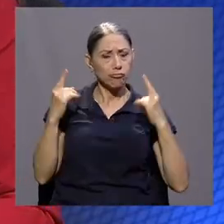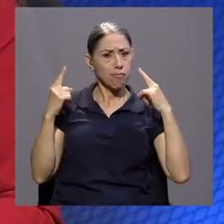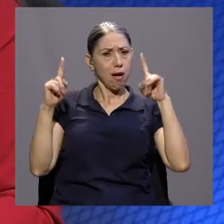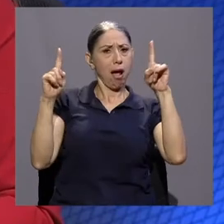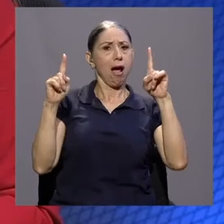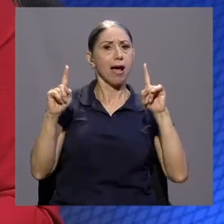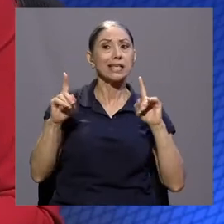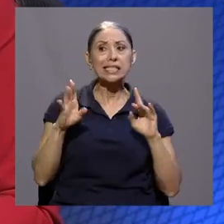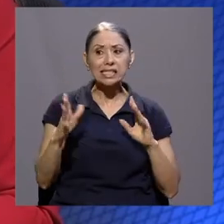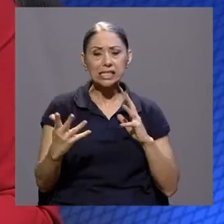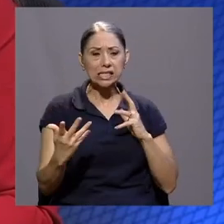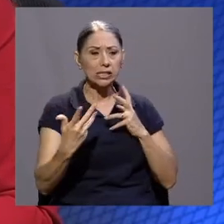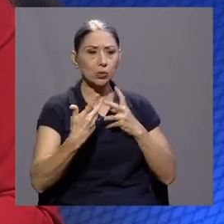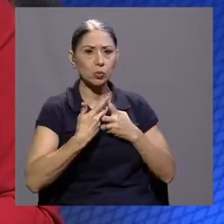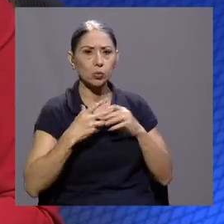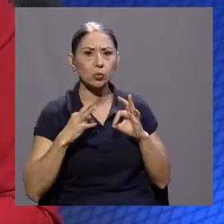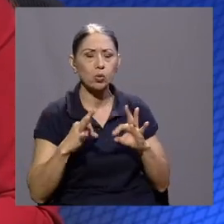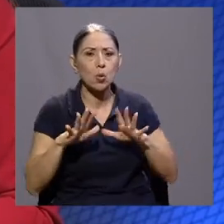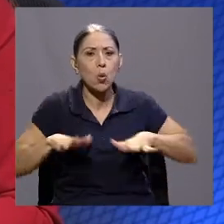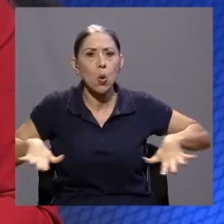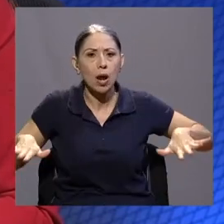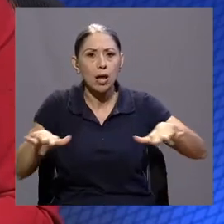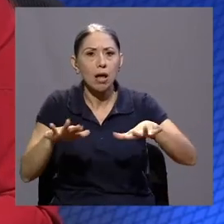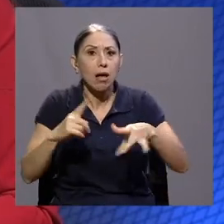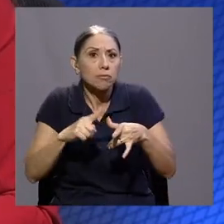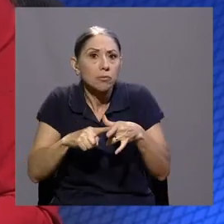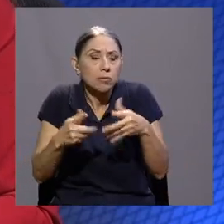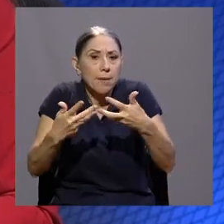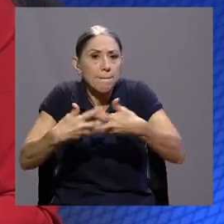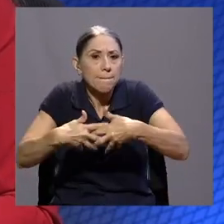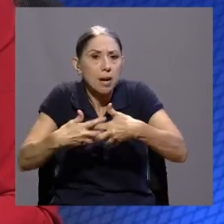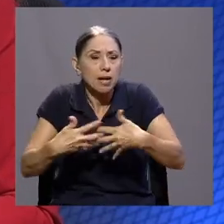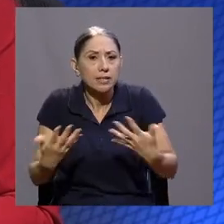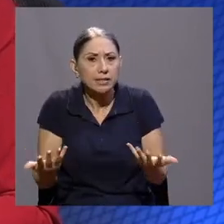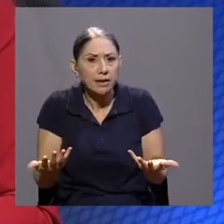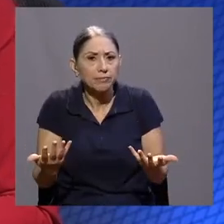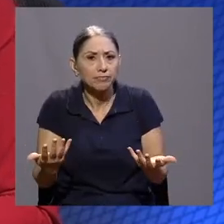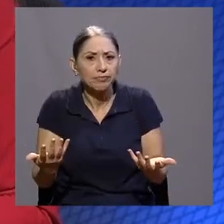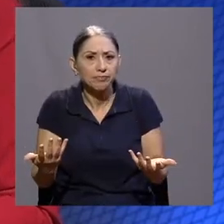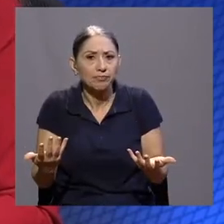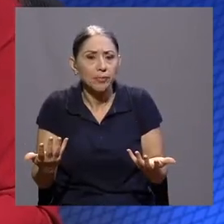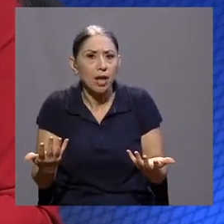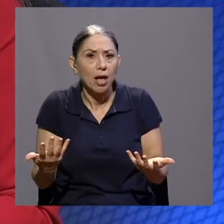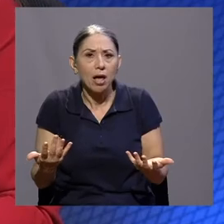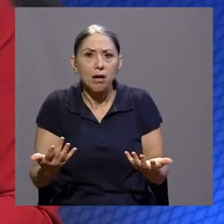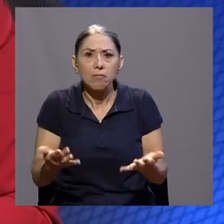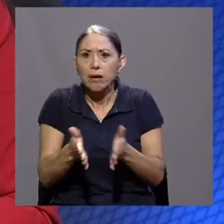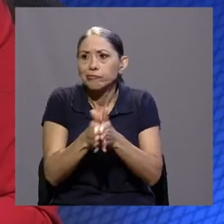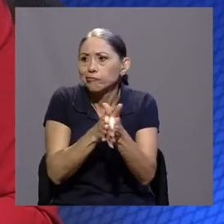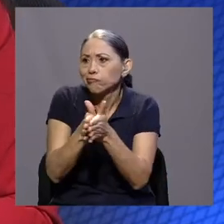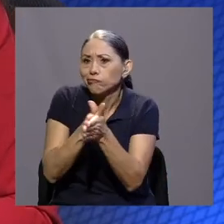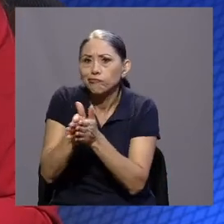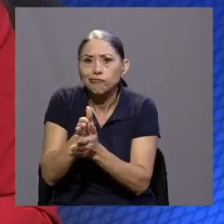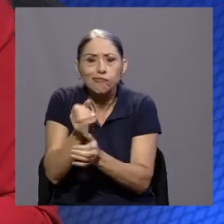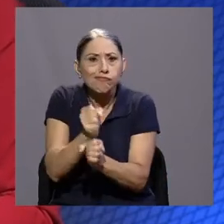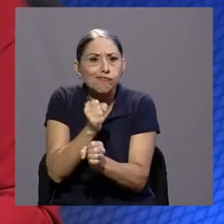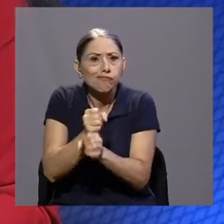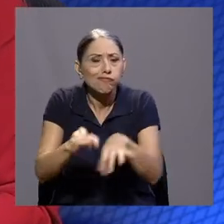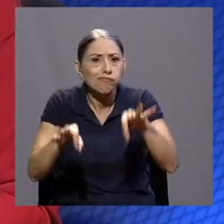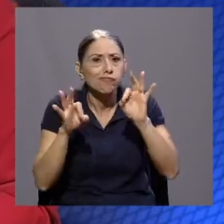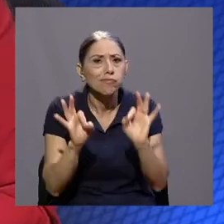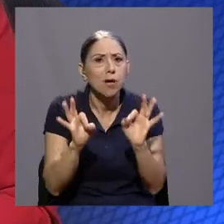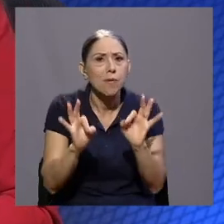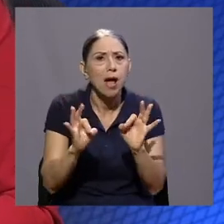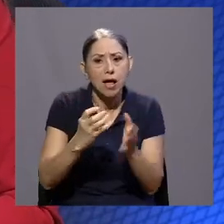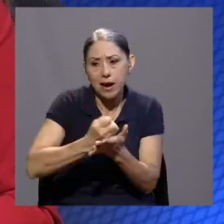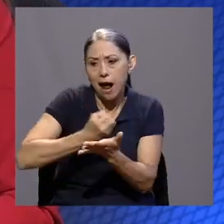organización, a nivel de la empresa, su optimización, ¿verdad?, sus recursos, sus ganancias van a ser